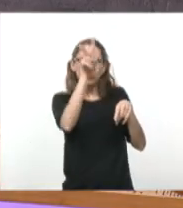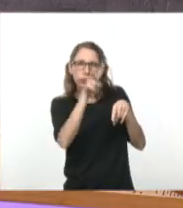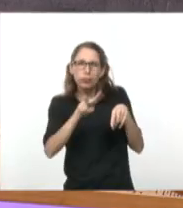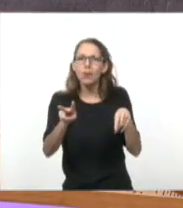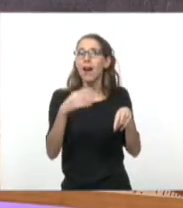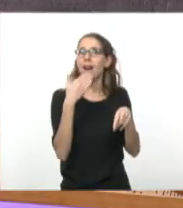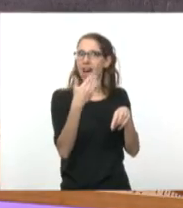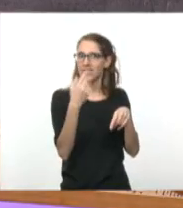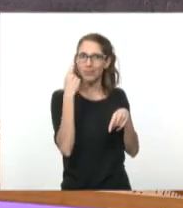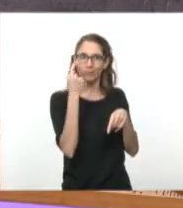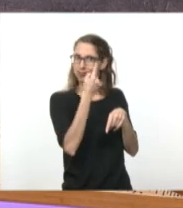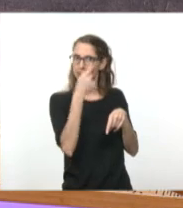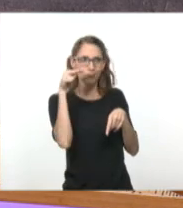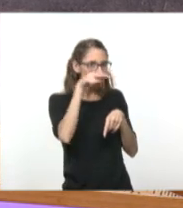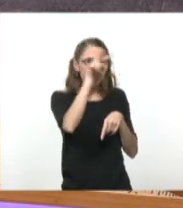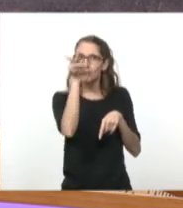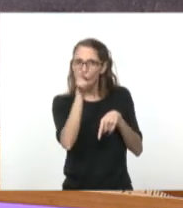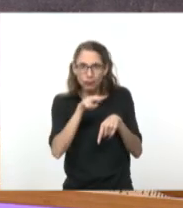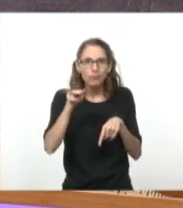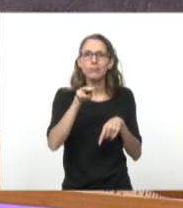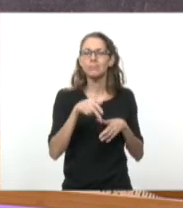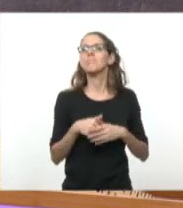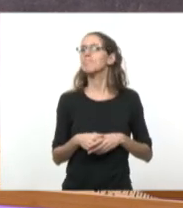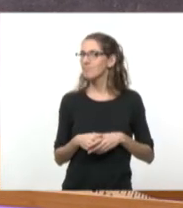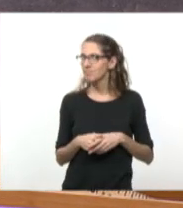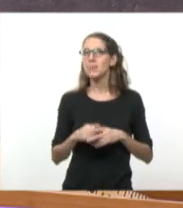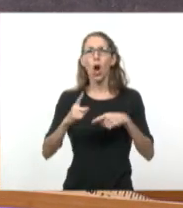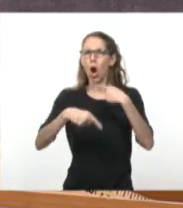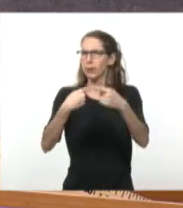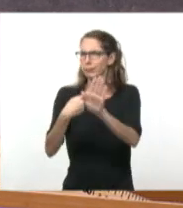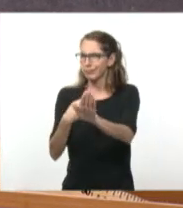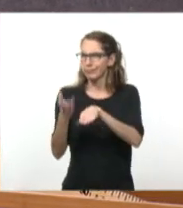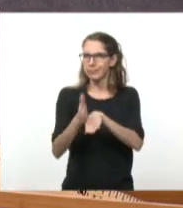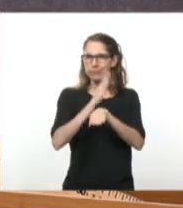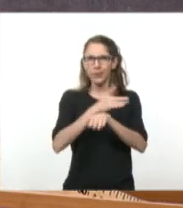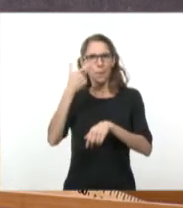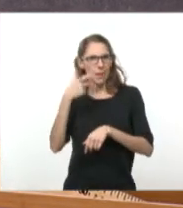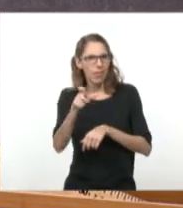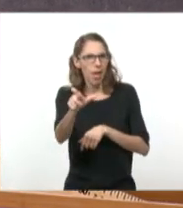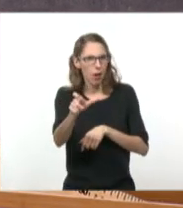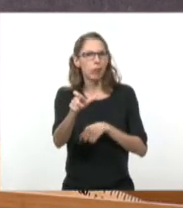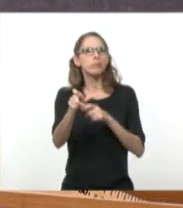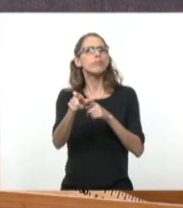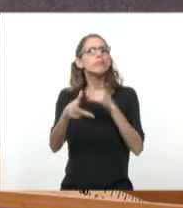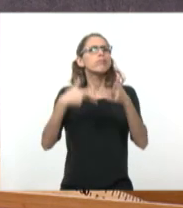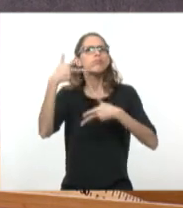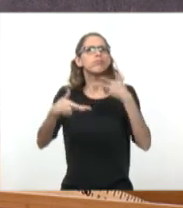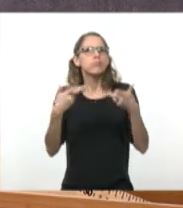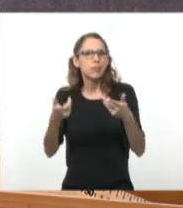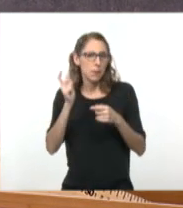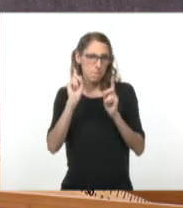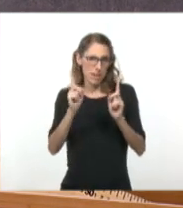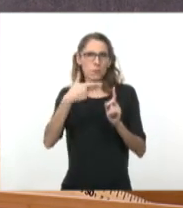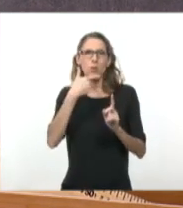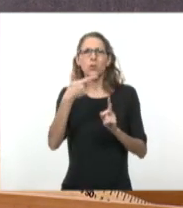encanta. Antes de seguir, entonces, vemos como nos propone Alma en este próximo video, de la mano de nuevo de Juan